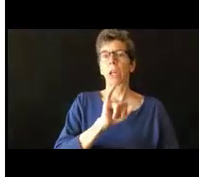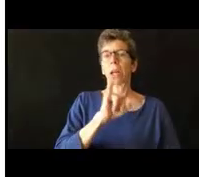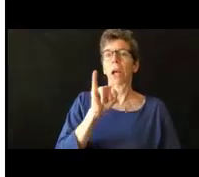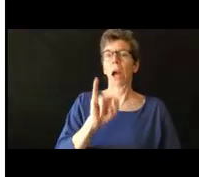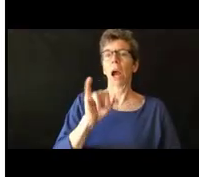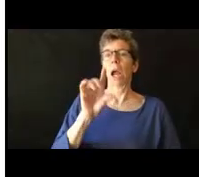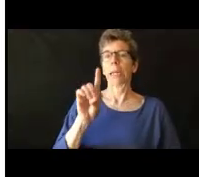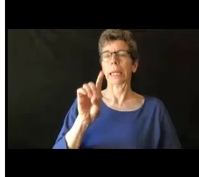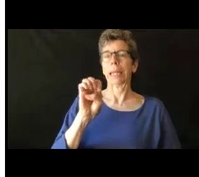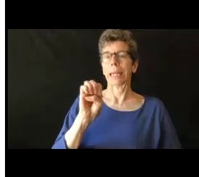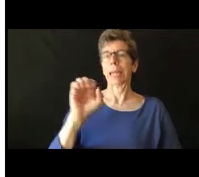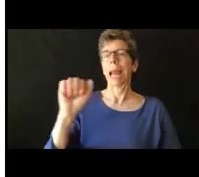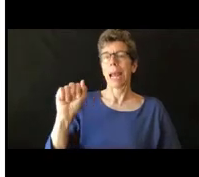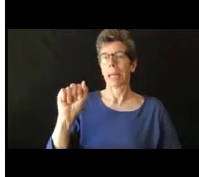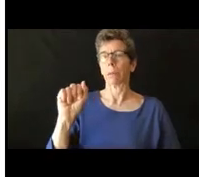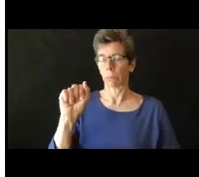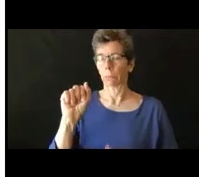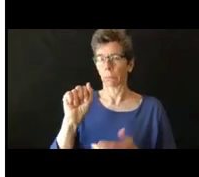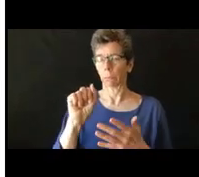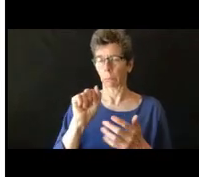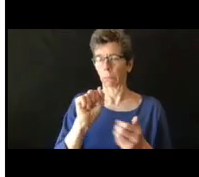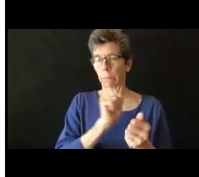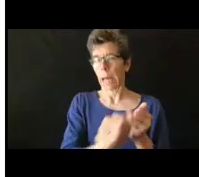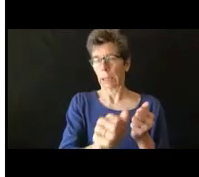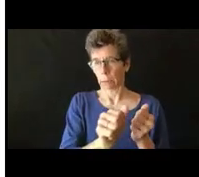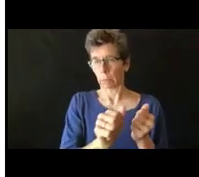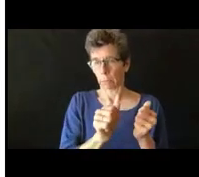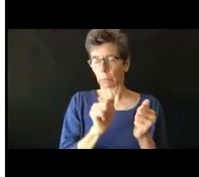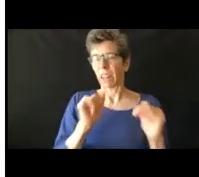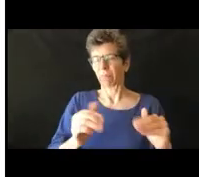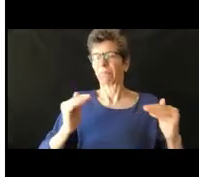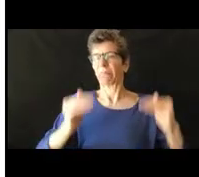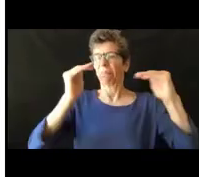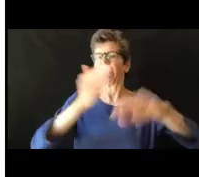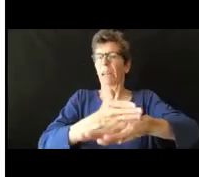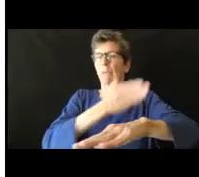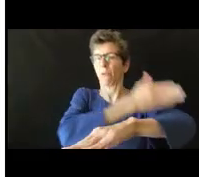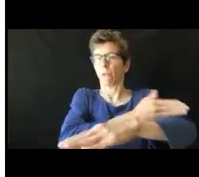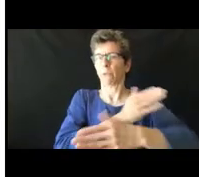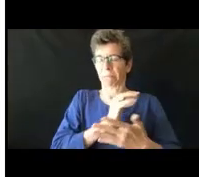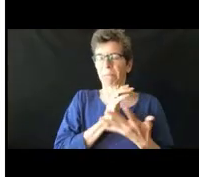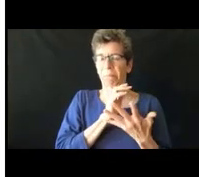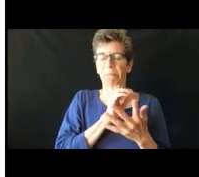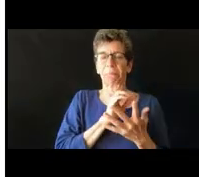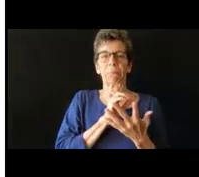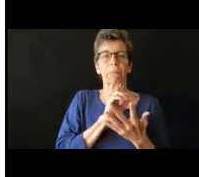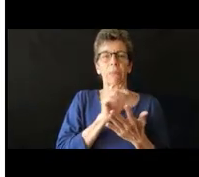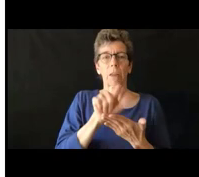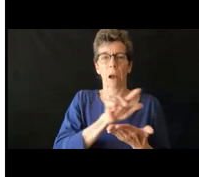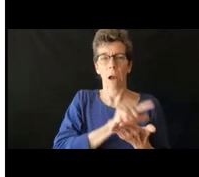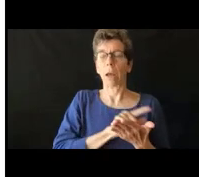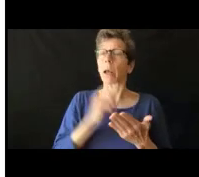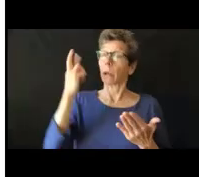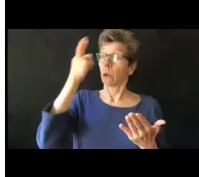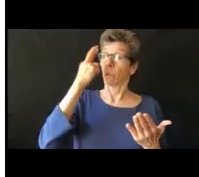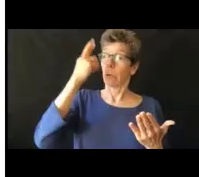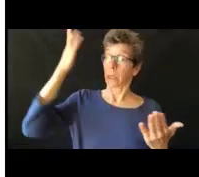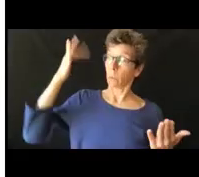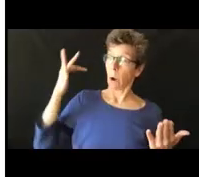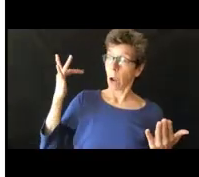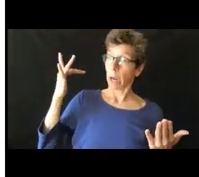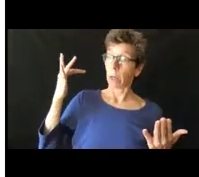y era la ley de la mejoría de la educación. Eso fue en el 2004. Y el fundamento de esta ley era ayudar a los